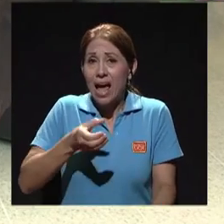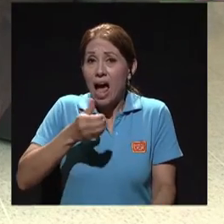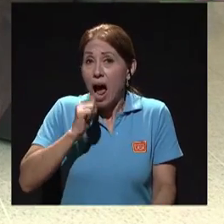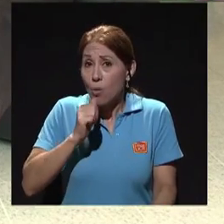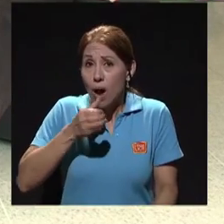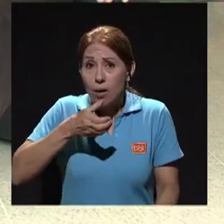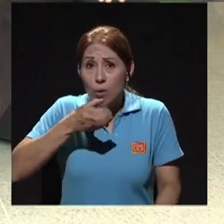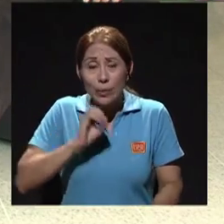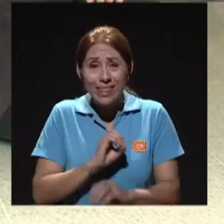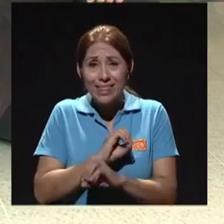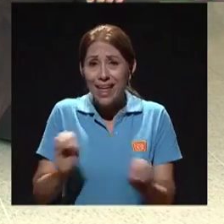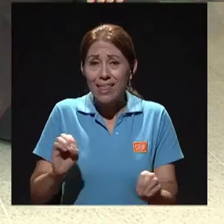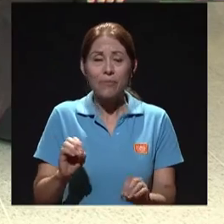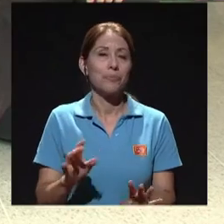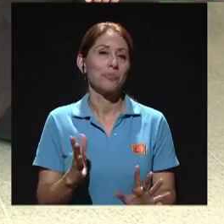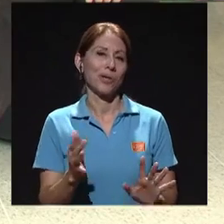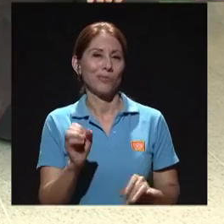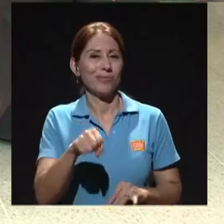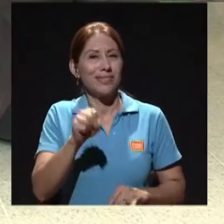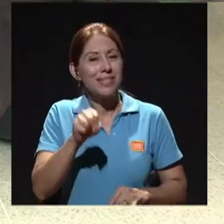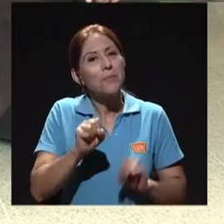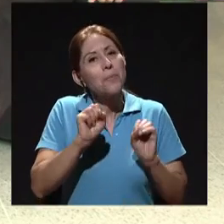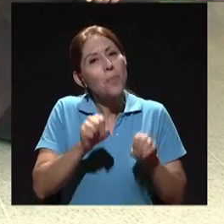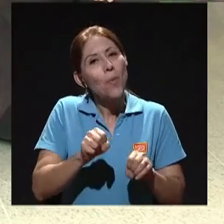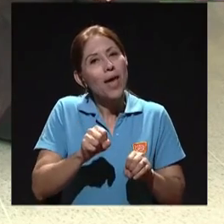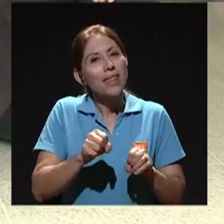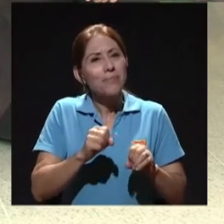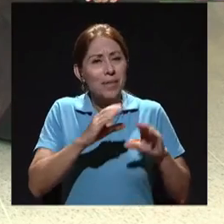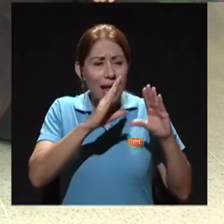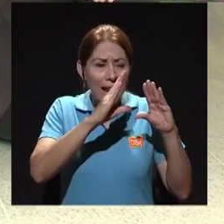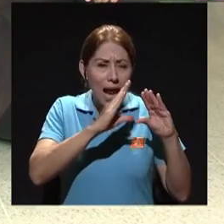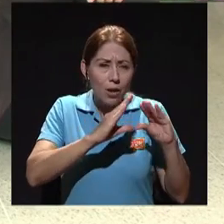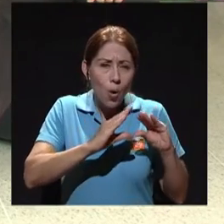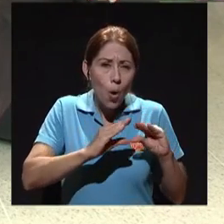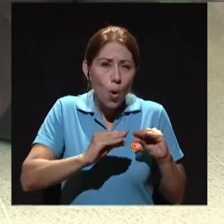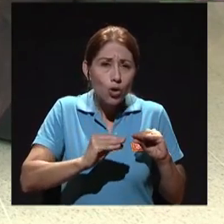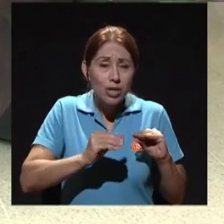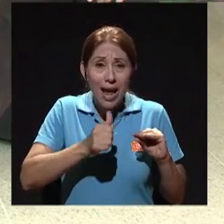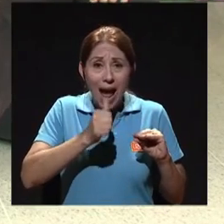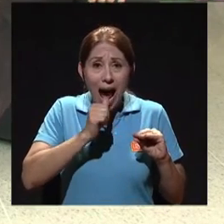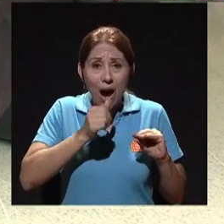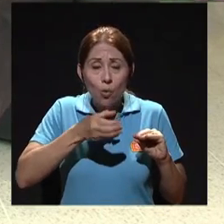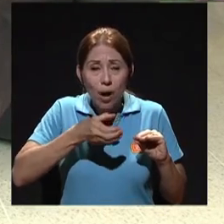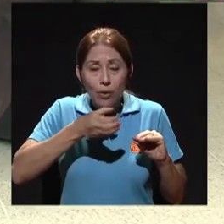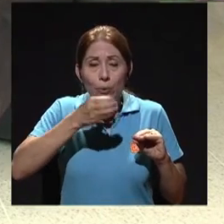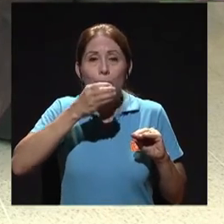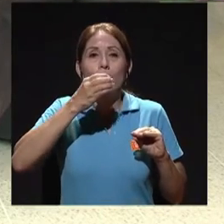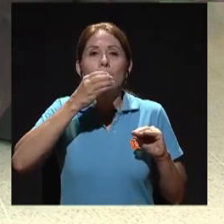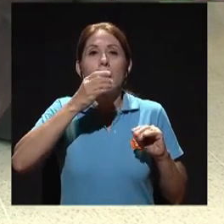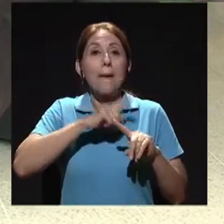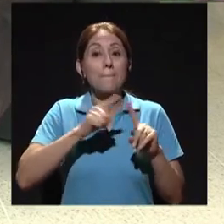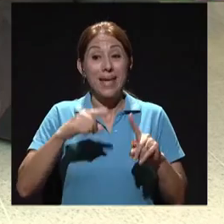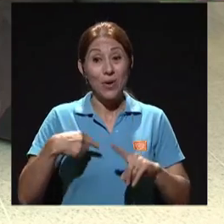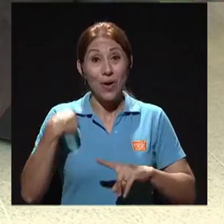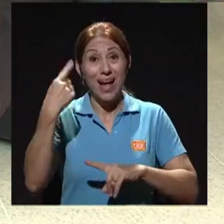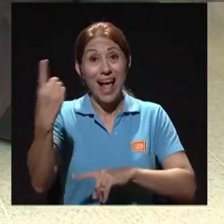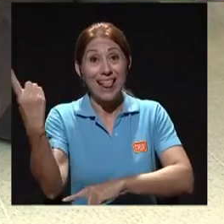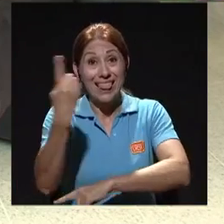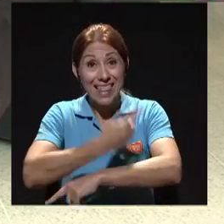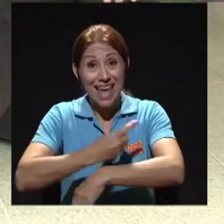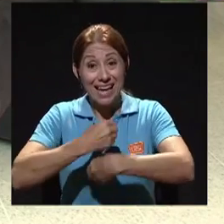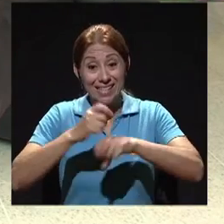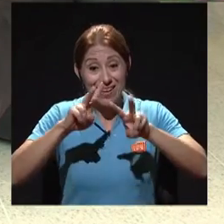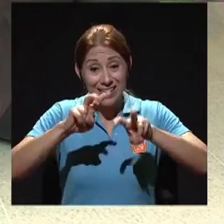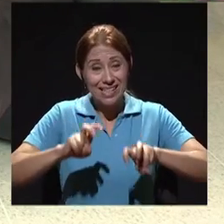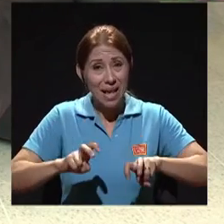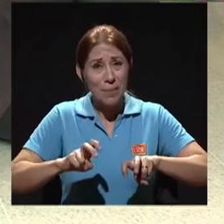referimos específicamente? Sí, digamos, pues puedes tomarte un vasito de agua, digamos, en la noche o algo así, pero al día siguiente ni una galletica, ni, ¿verdad?,